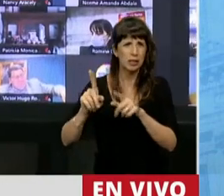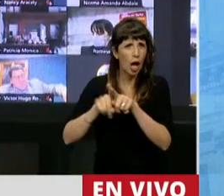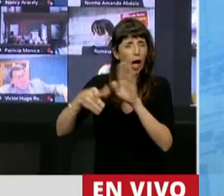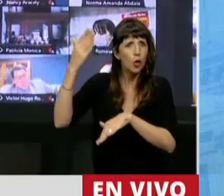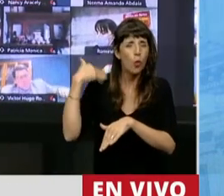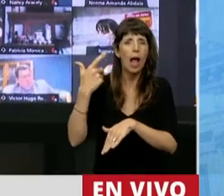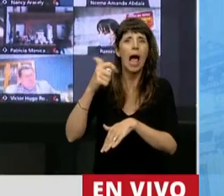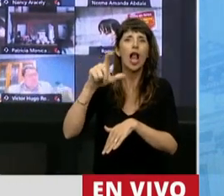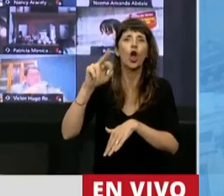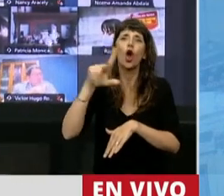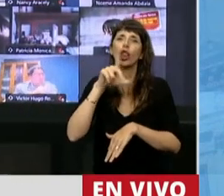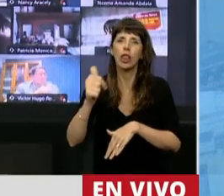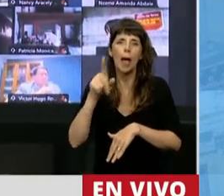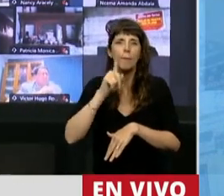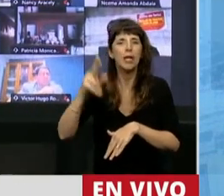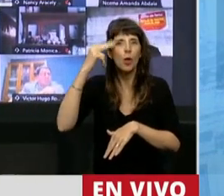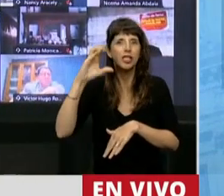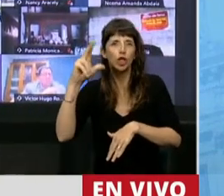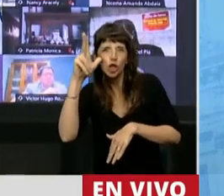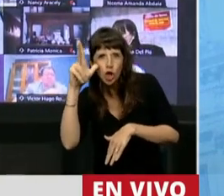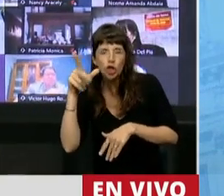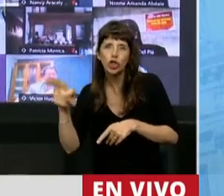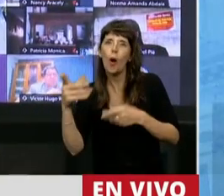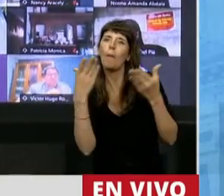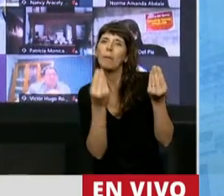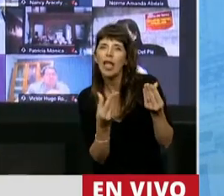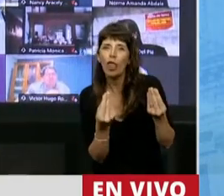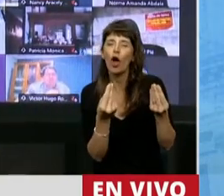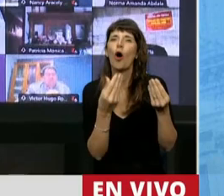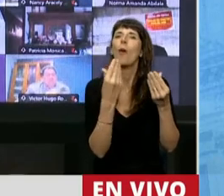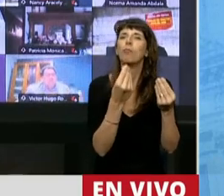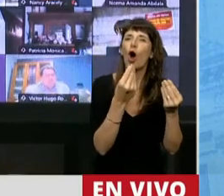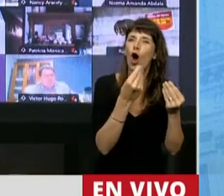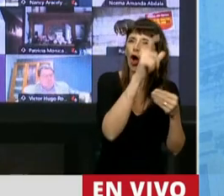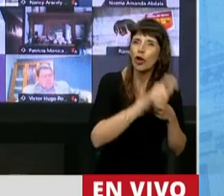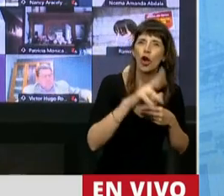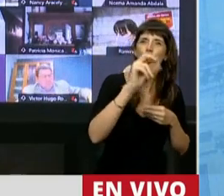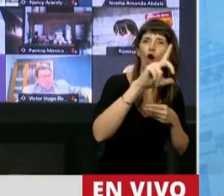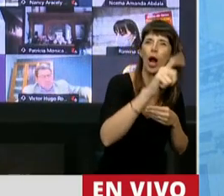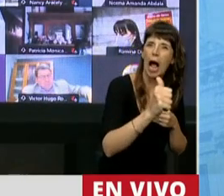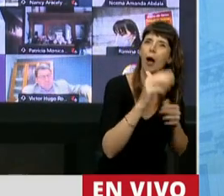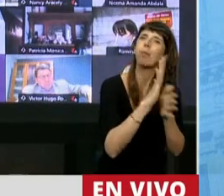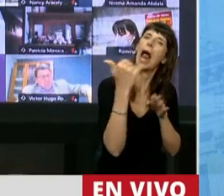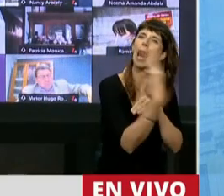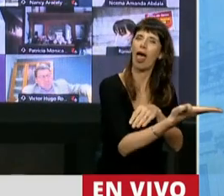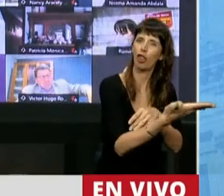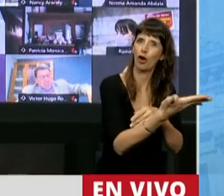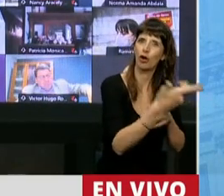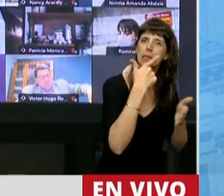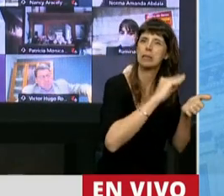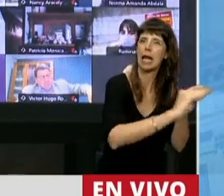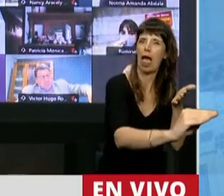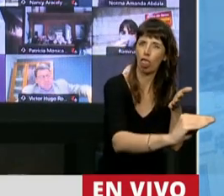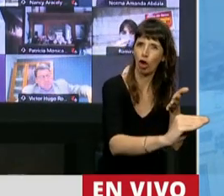1908, que tenía miedo a la preponderancia de Roca, que estaba calado en el Senado y le